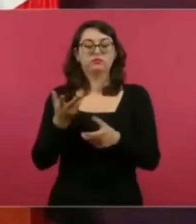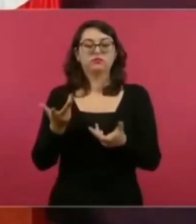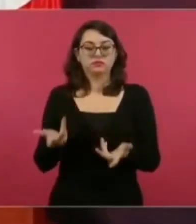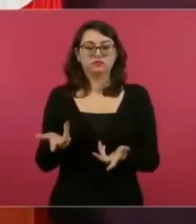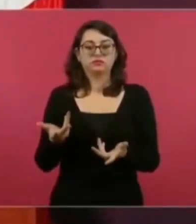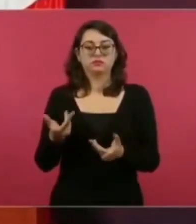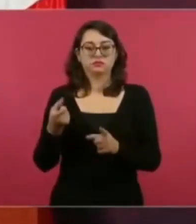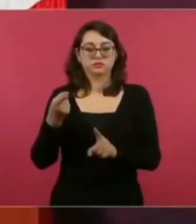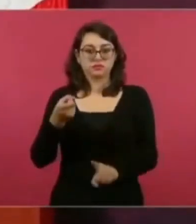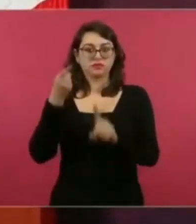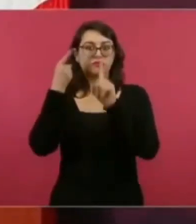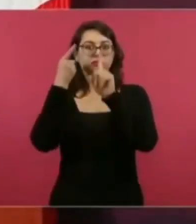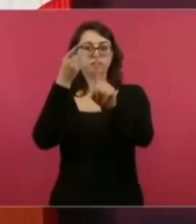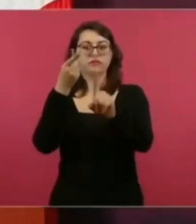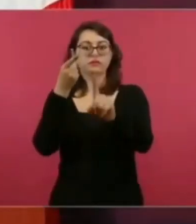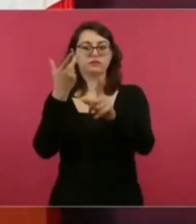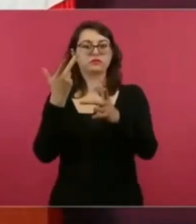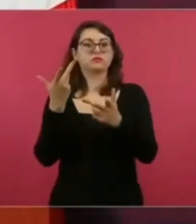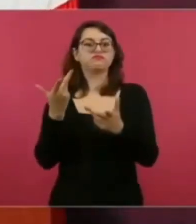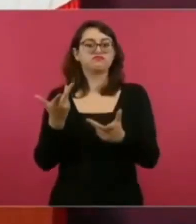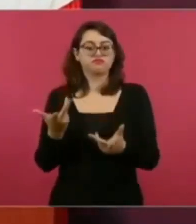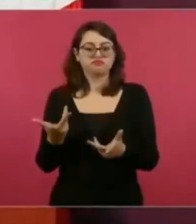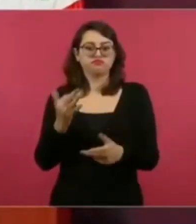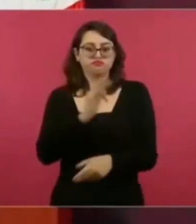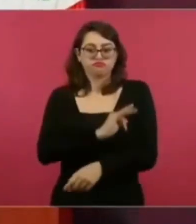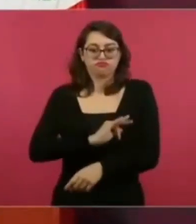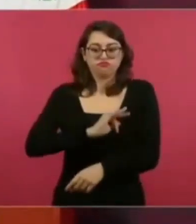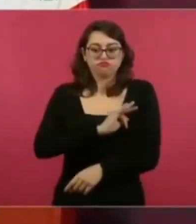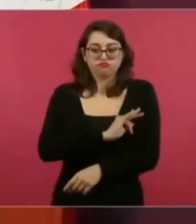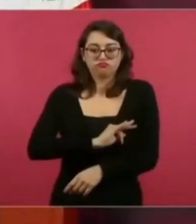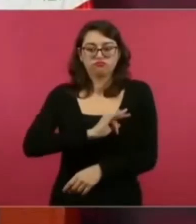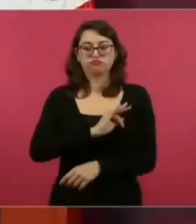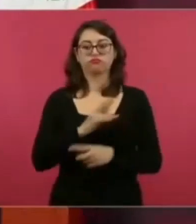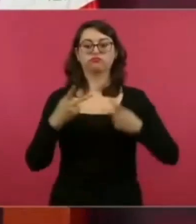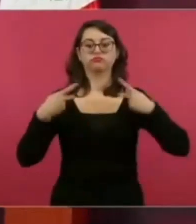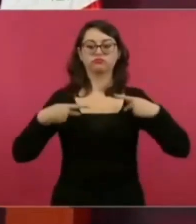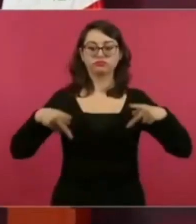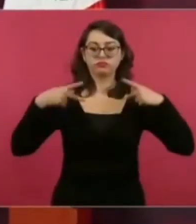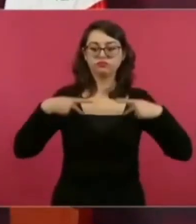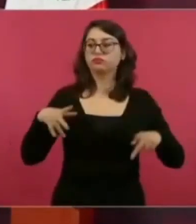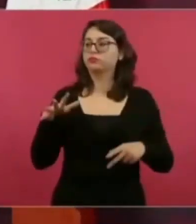buscando la la felicidad ¿no? de la gente